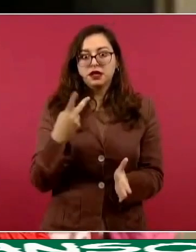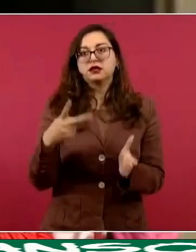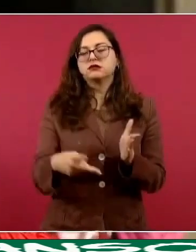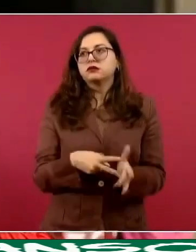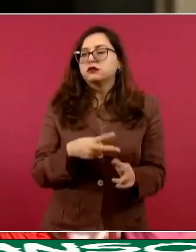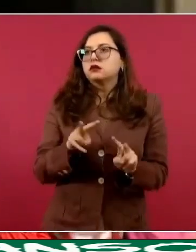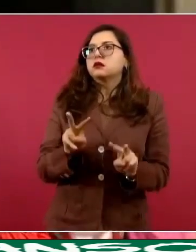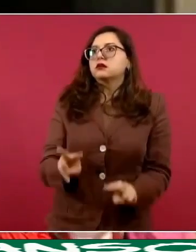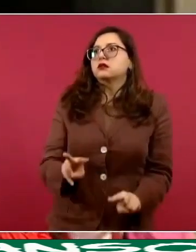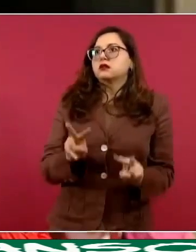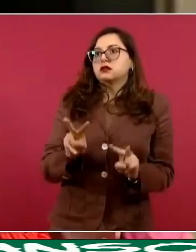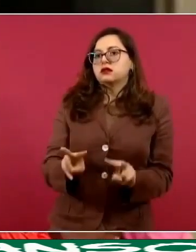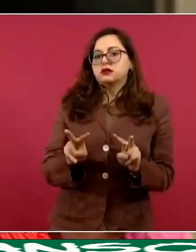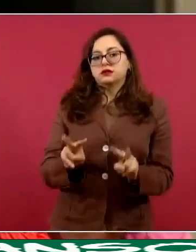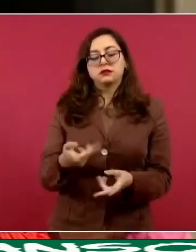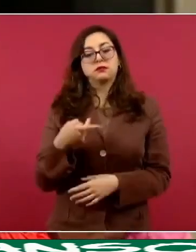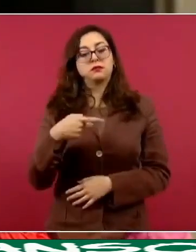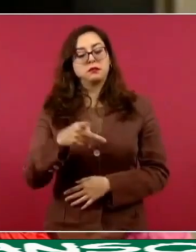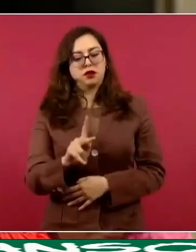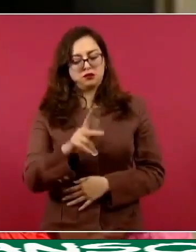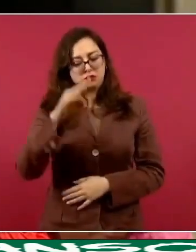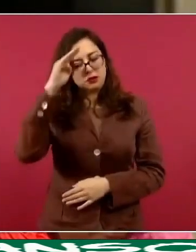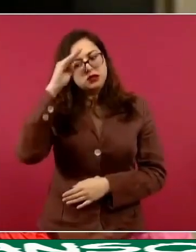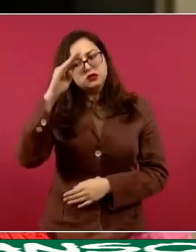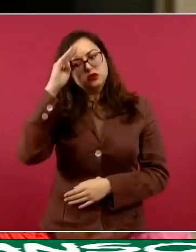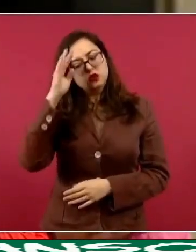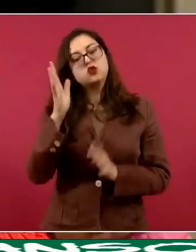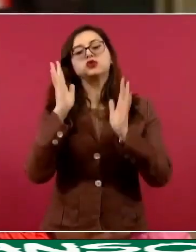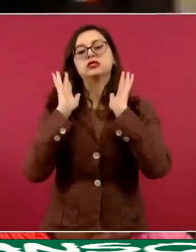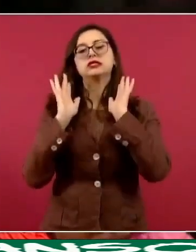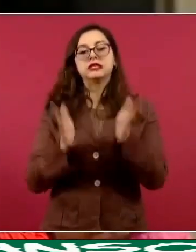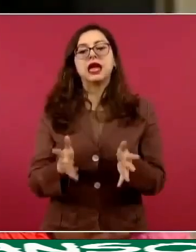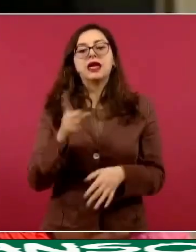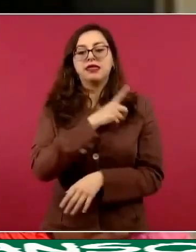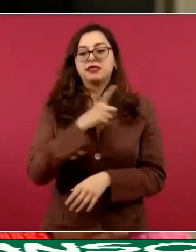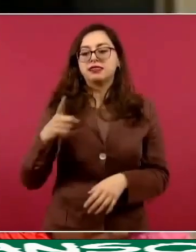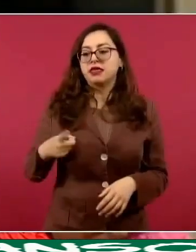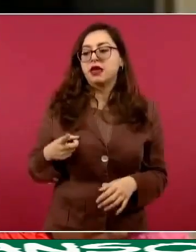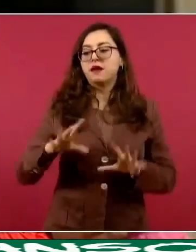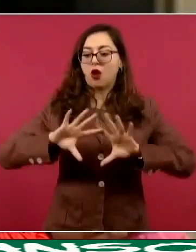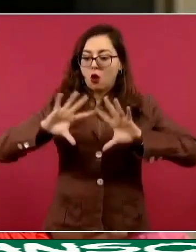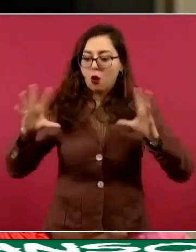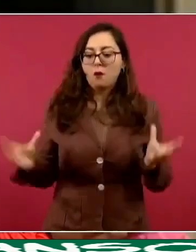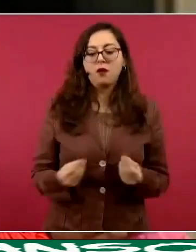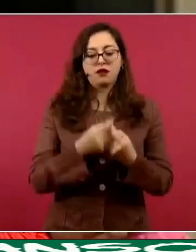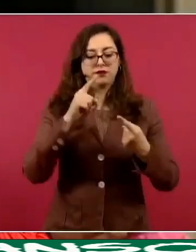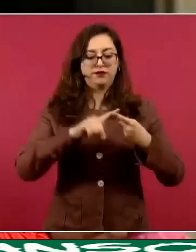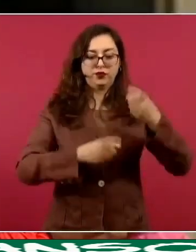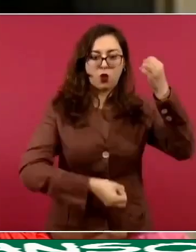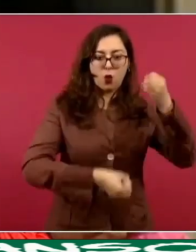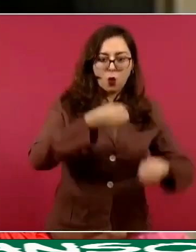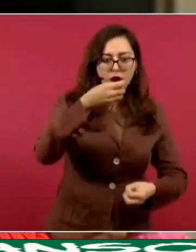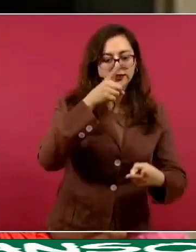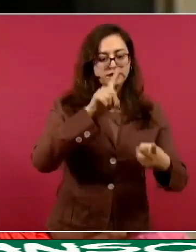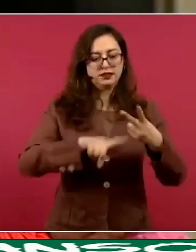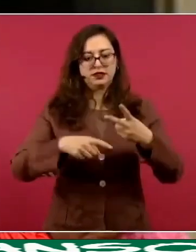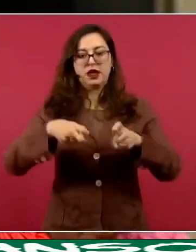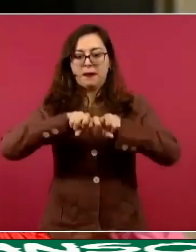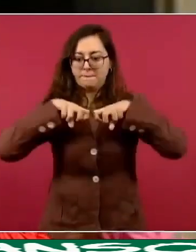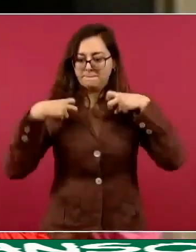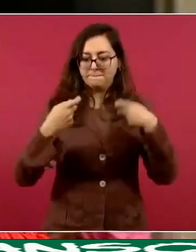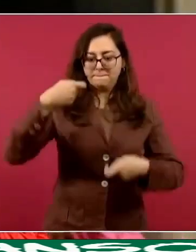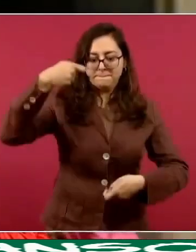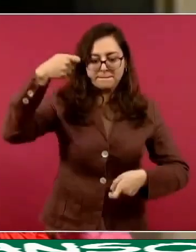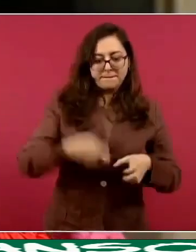Isela Rodríguez, pudiera ya presentar una lista de los jueces, magistrados y ministros que liberan a